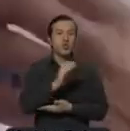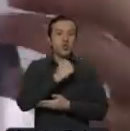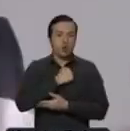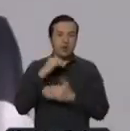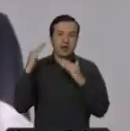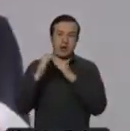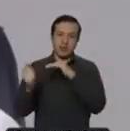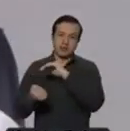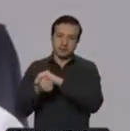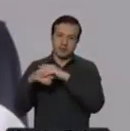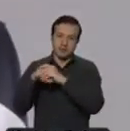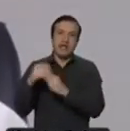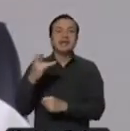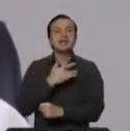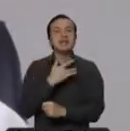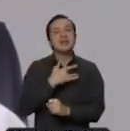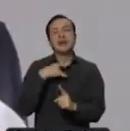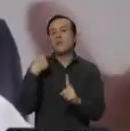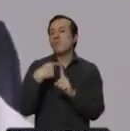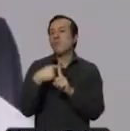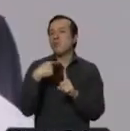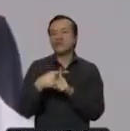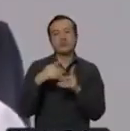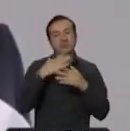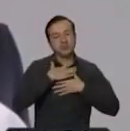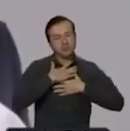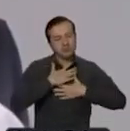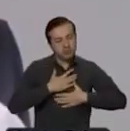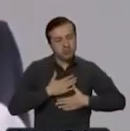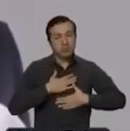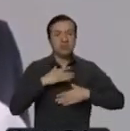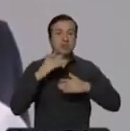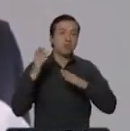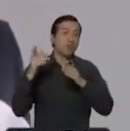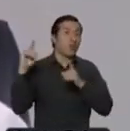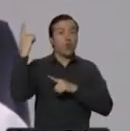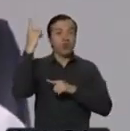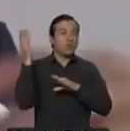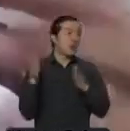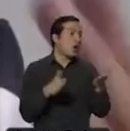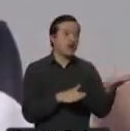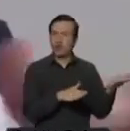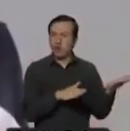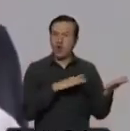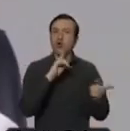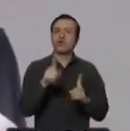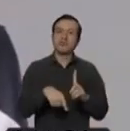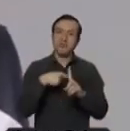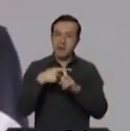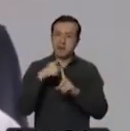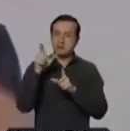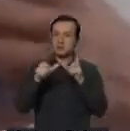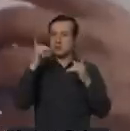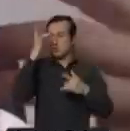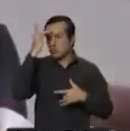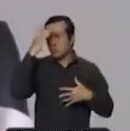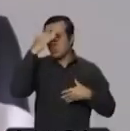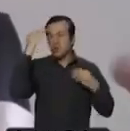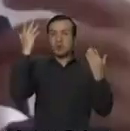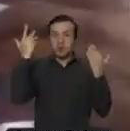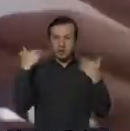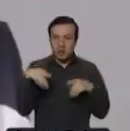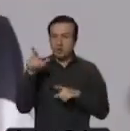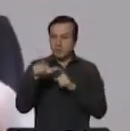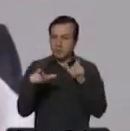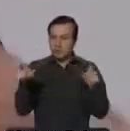esperanza de que no solamente tenemos fallecimientos, sino que tenemos recuperados. Tenemos gente que